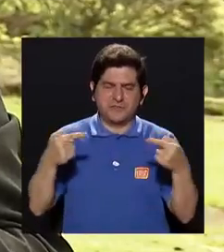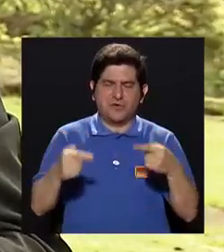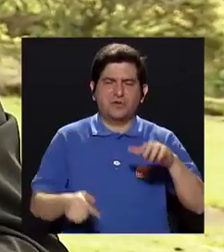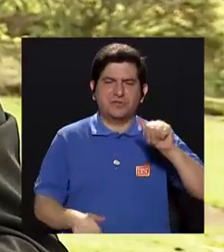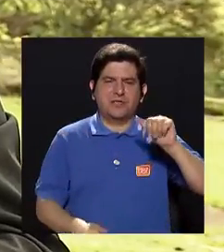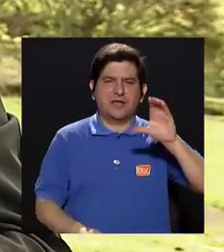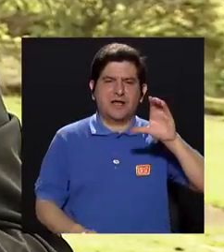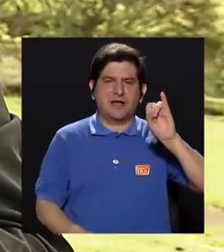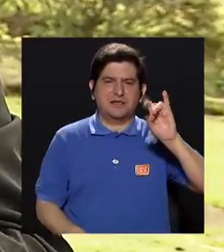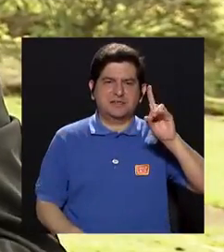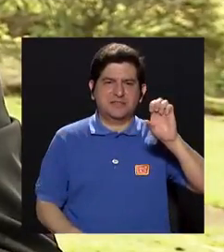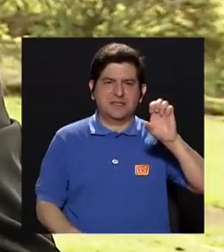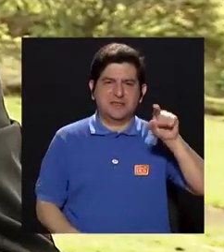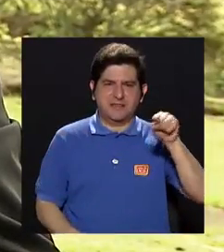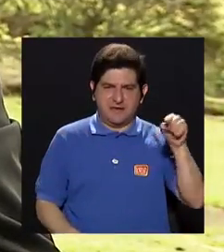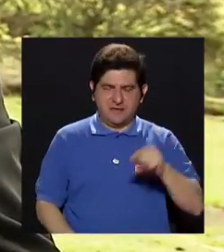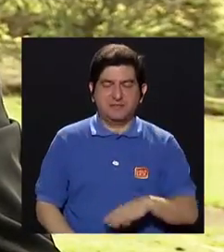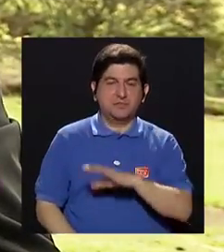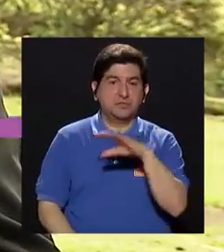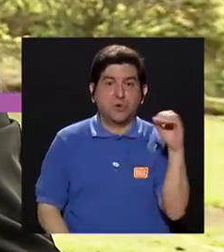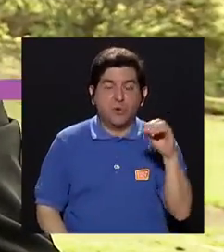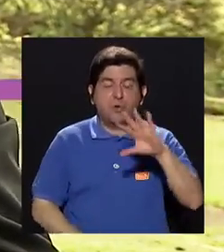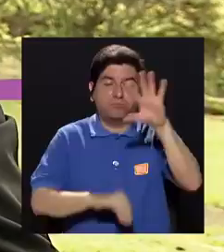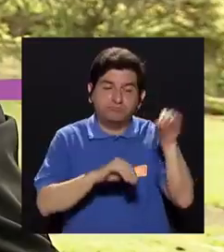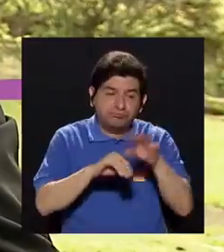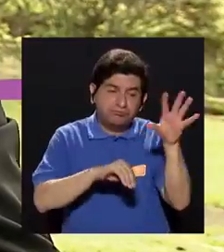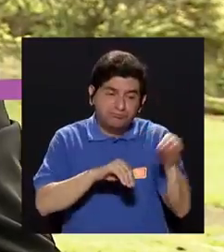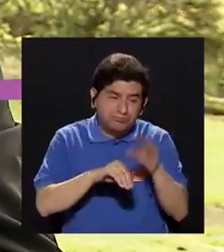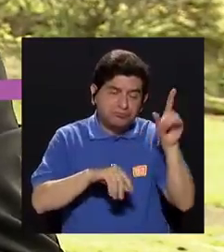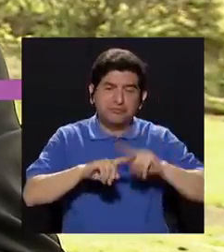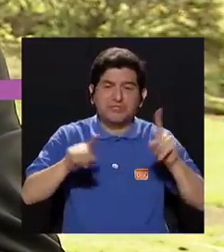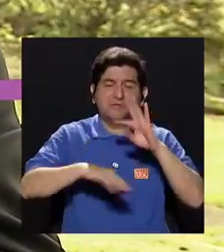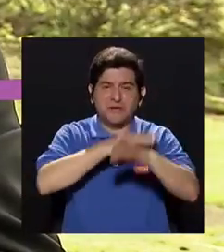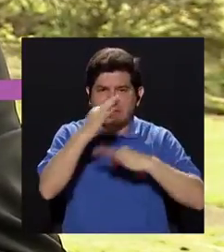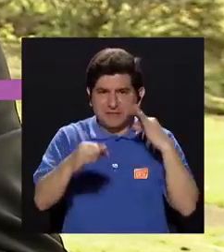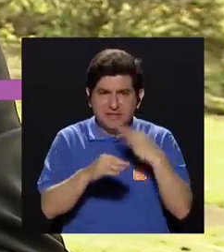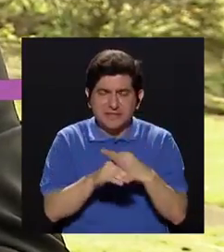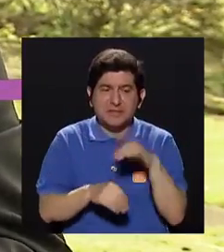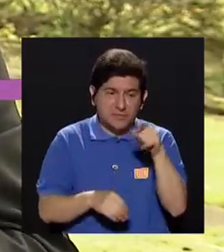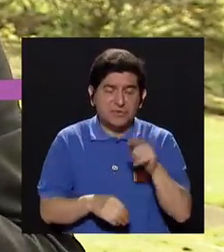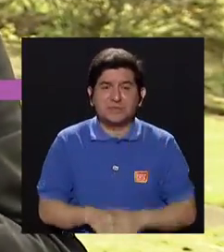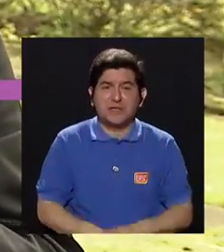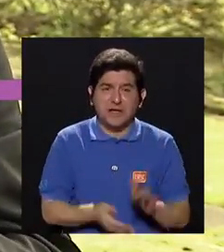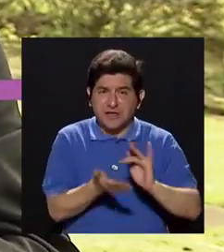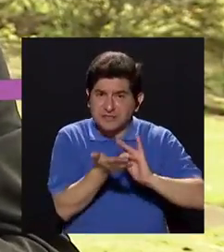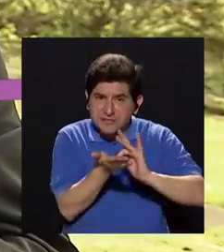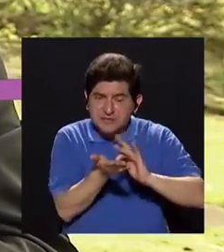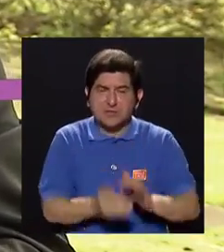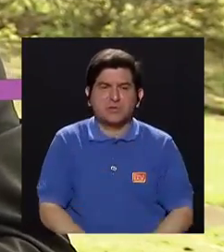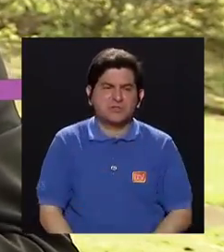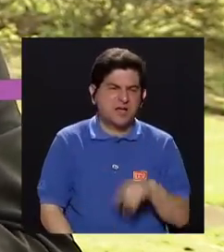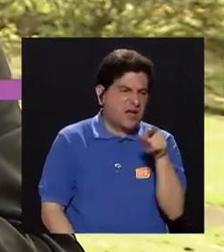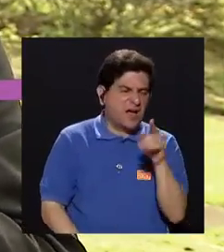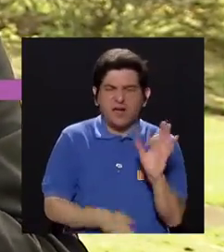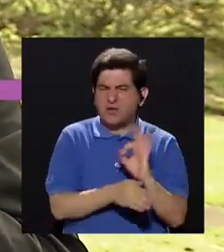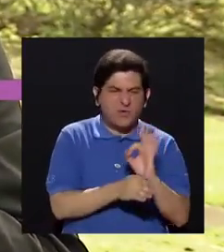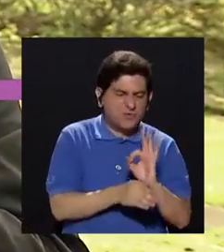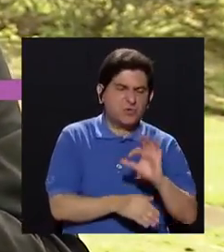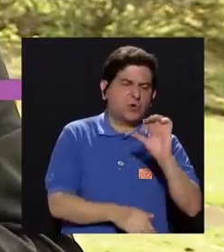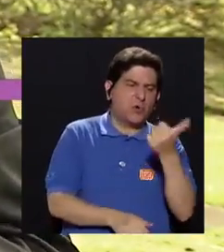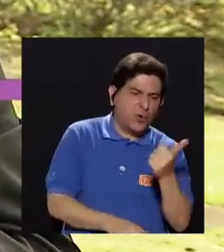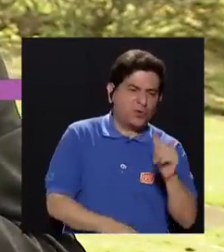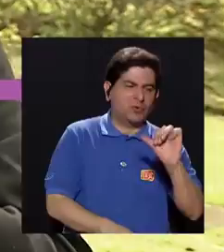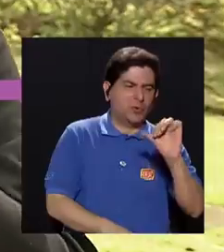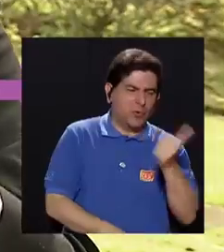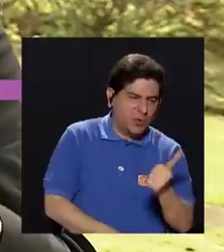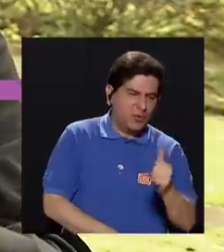¿verdad?, un medicamento más, y si no, vamos incluyendo varios tipos de antiácidos. Primero utilizo uno, este no me funcionó, entonces lo cambio a